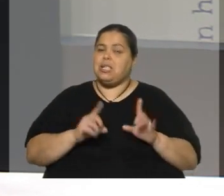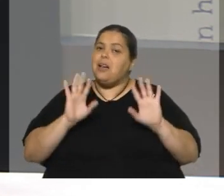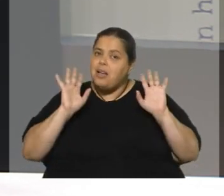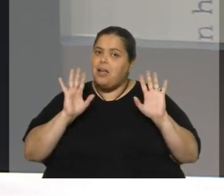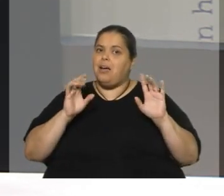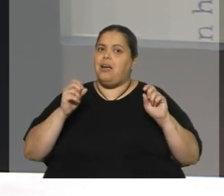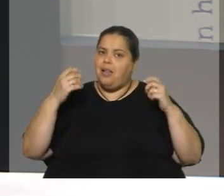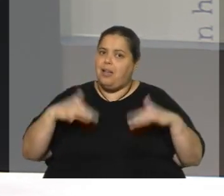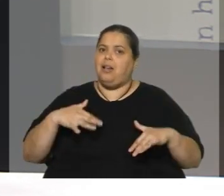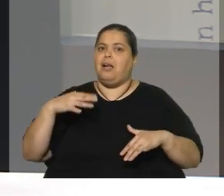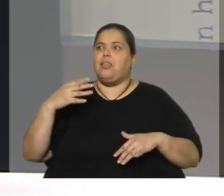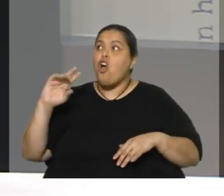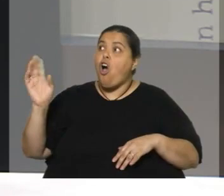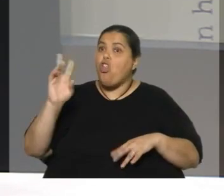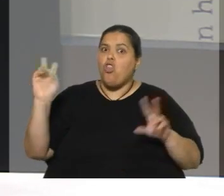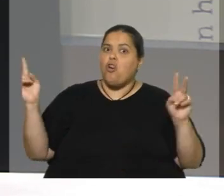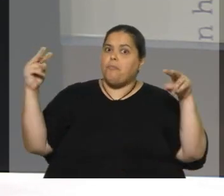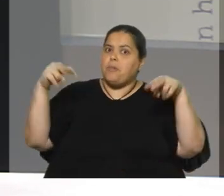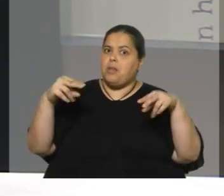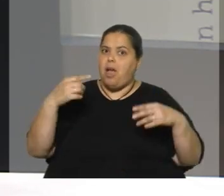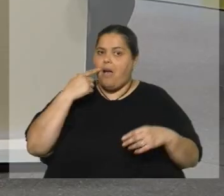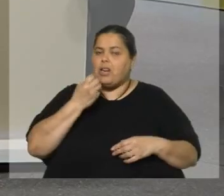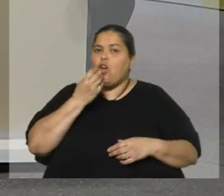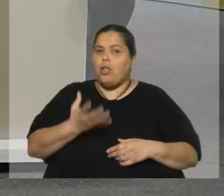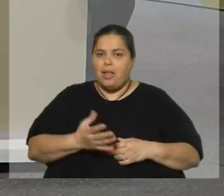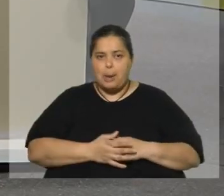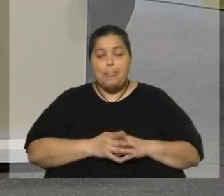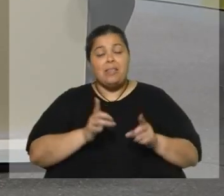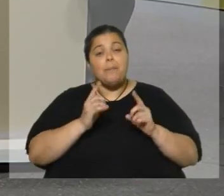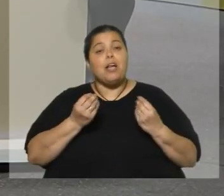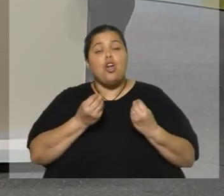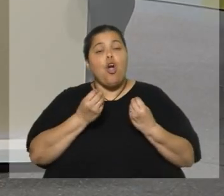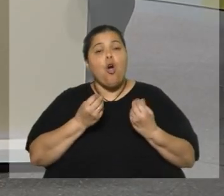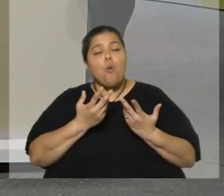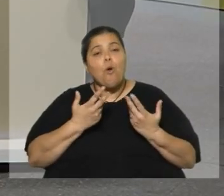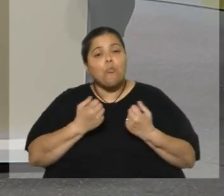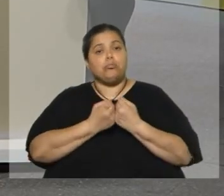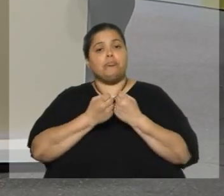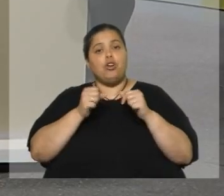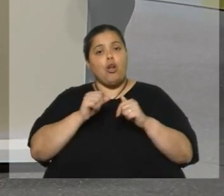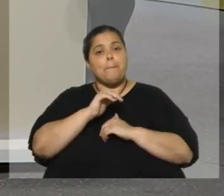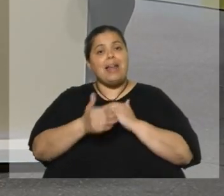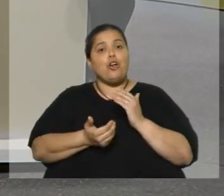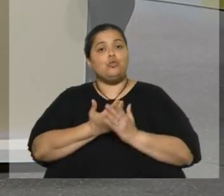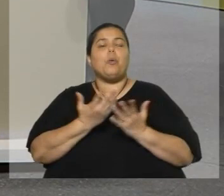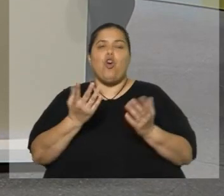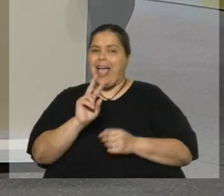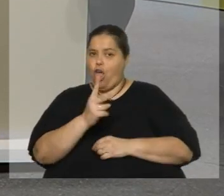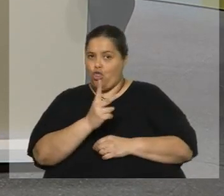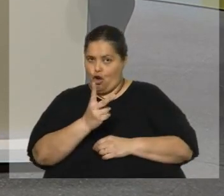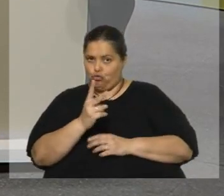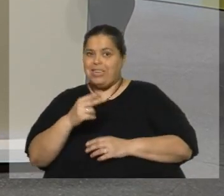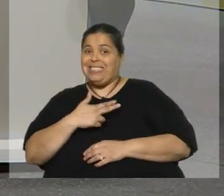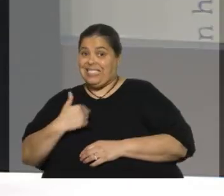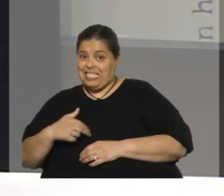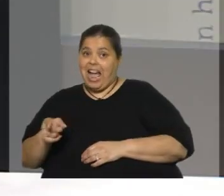mirando con lupa lo que se hace acá. Y cómo repercute también en el Mercosur, sobre todo con Brasil. En ambos casos, tanto el acuerdo transpacífico como China,